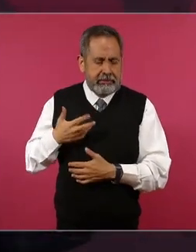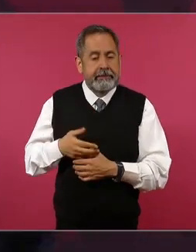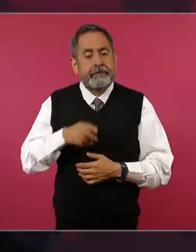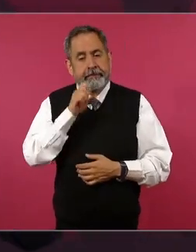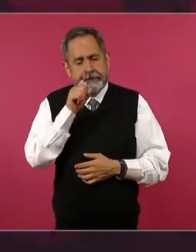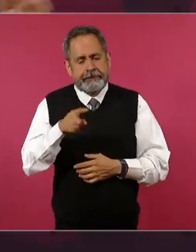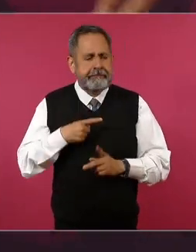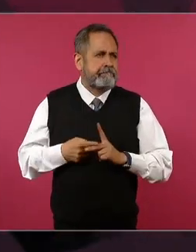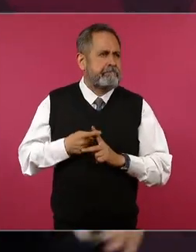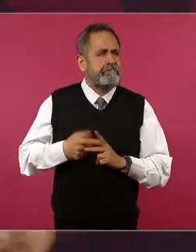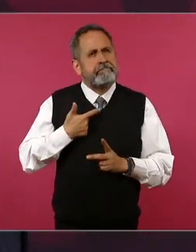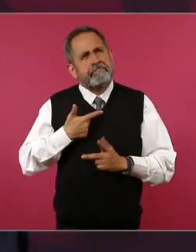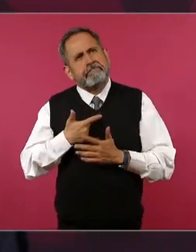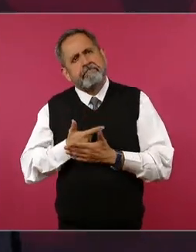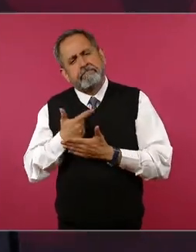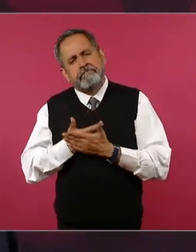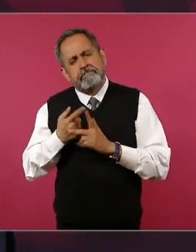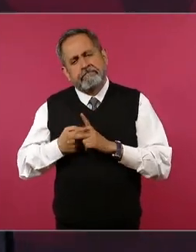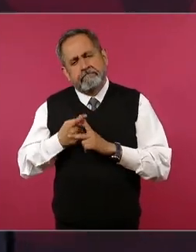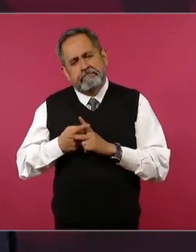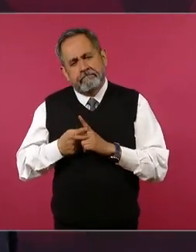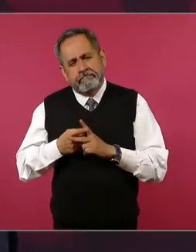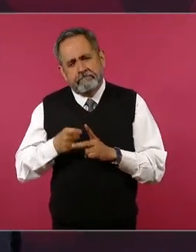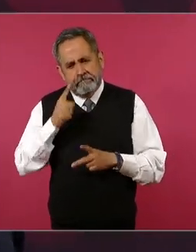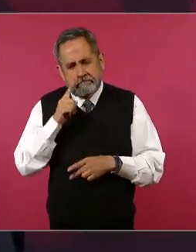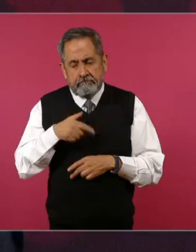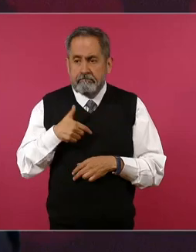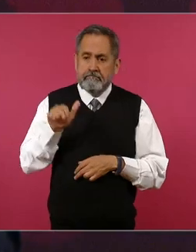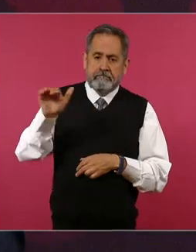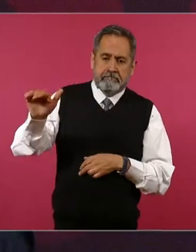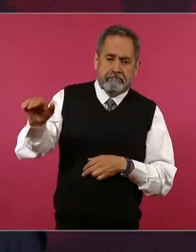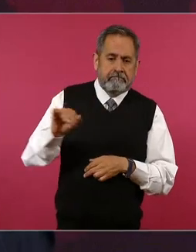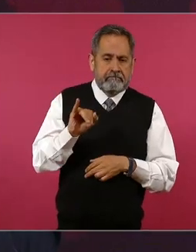también la cuenta estoy pidiendo al lealiste